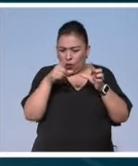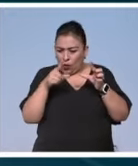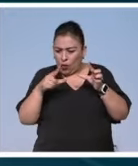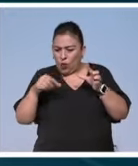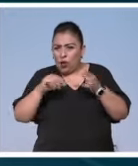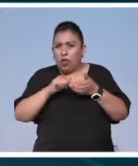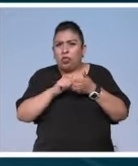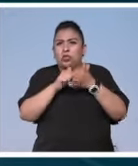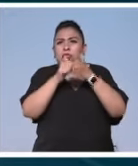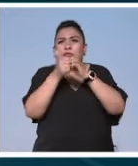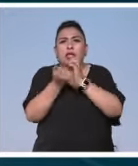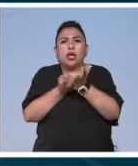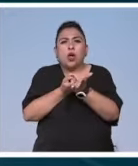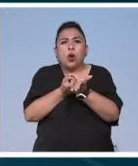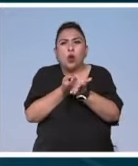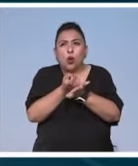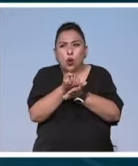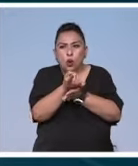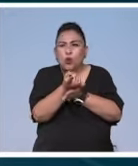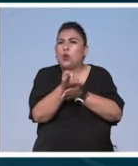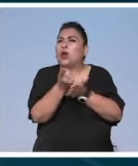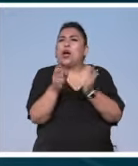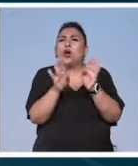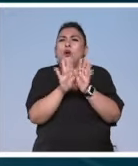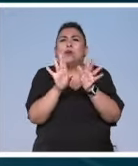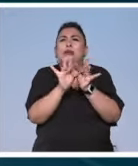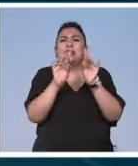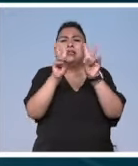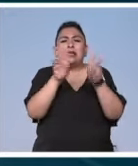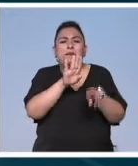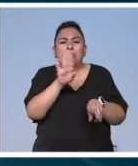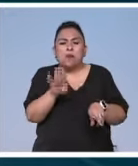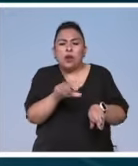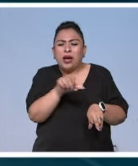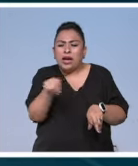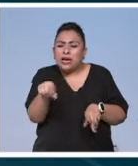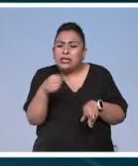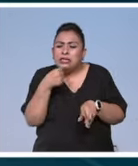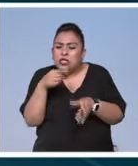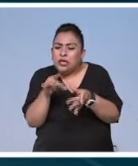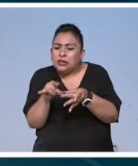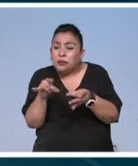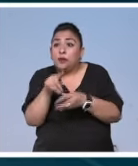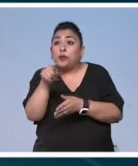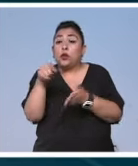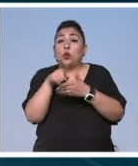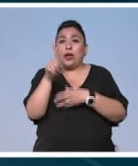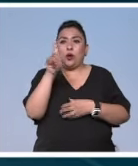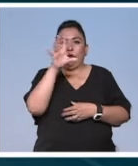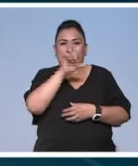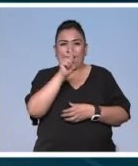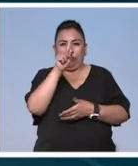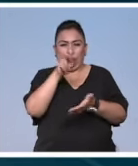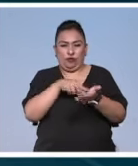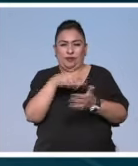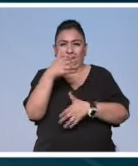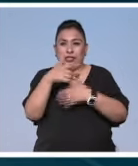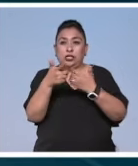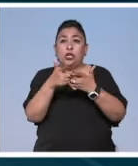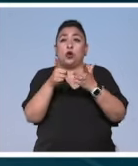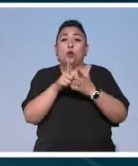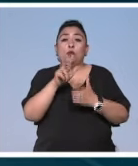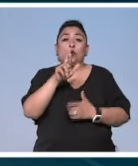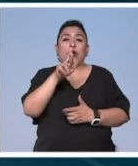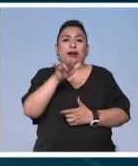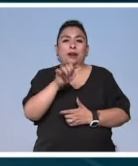surgirá una oruga? ¿Cómo hablar de la muerte a los niños? Establecida en Aguascalientes en 2015, la colectiva